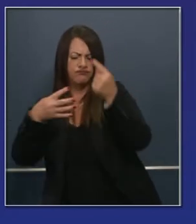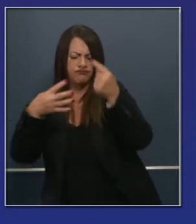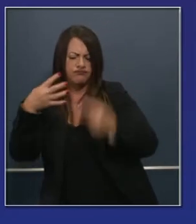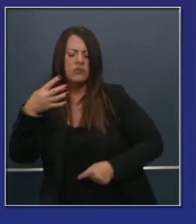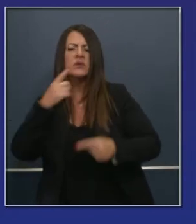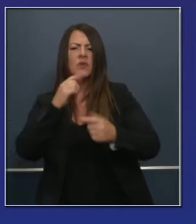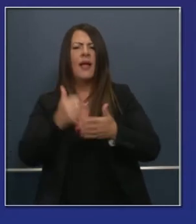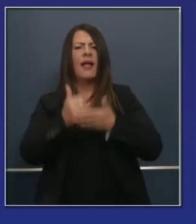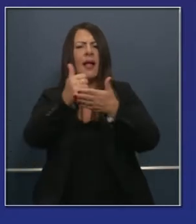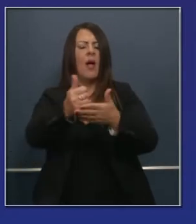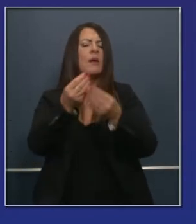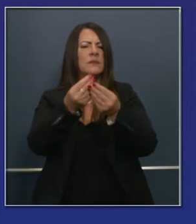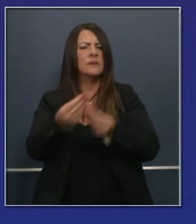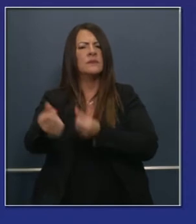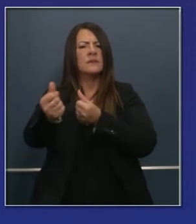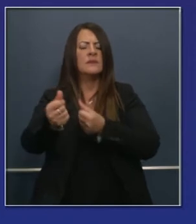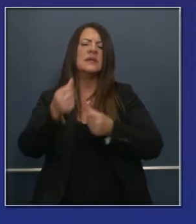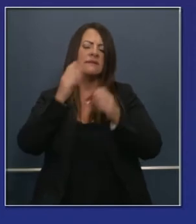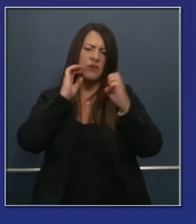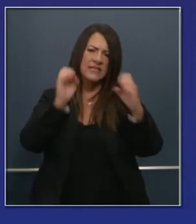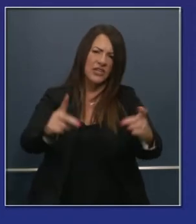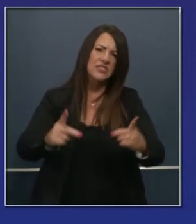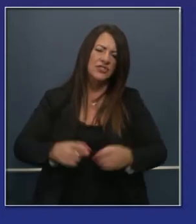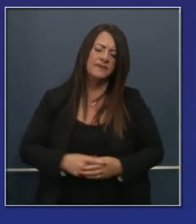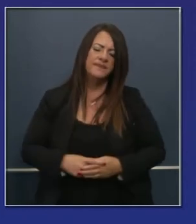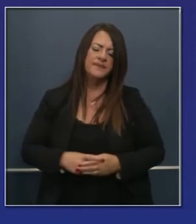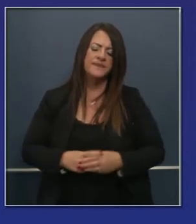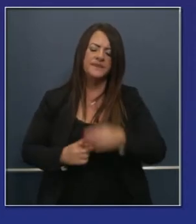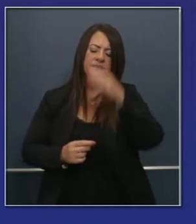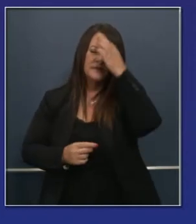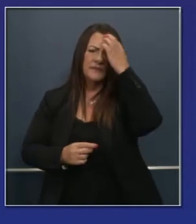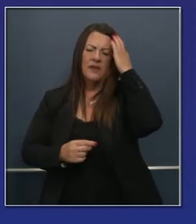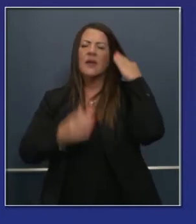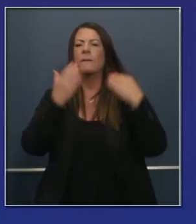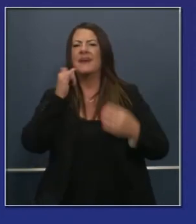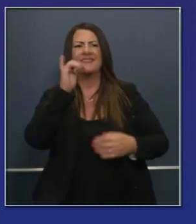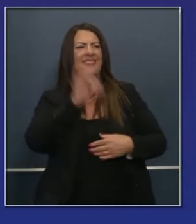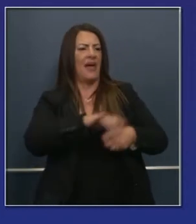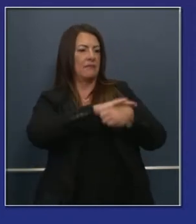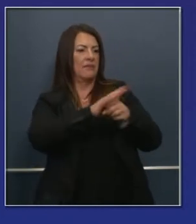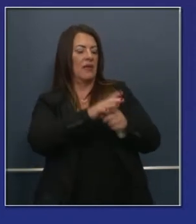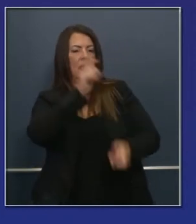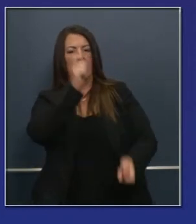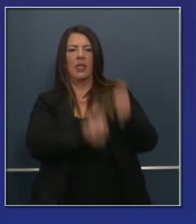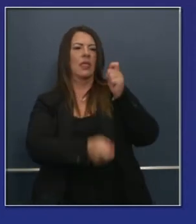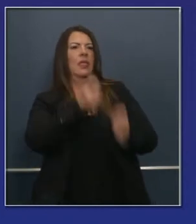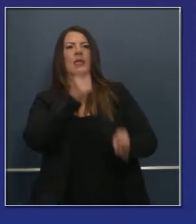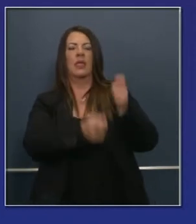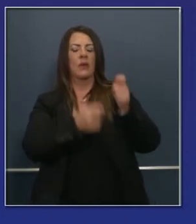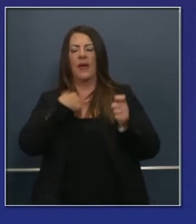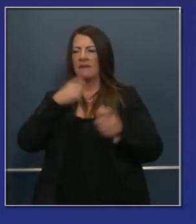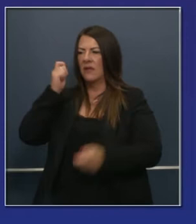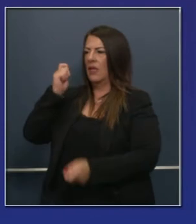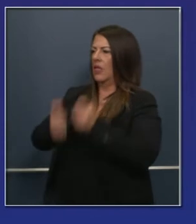la sesión escolar. Vimos que los retos eran abrumadores con esta pandemia y los retos de